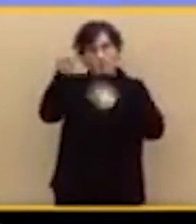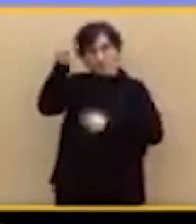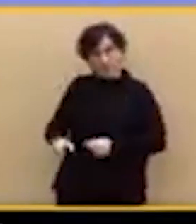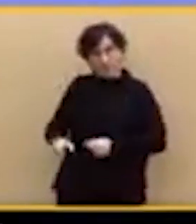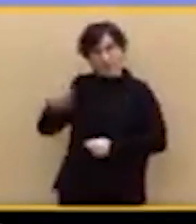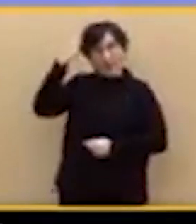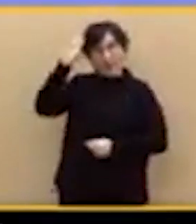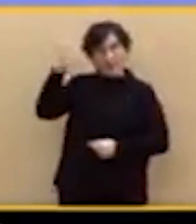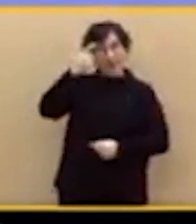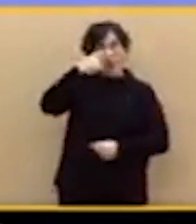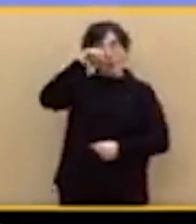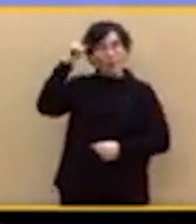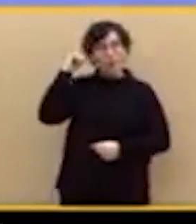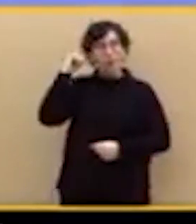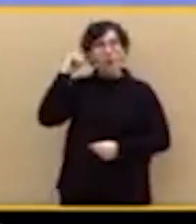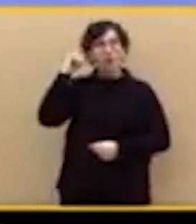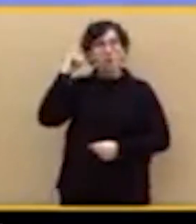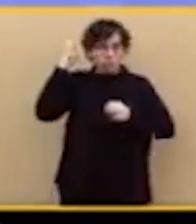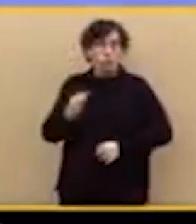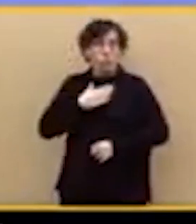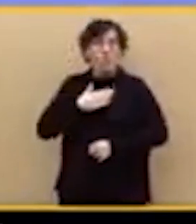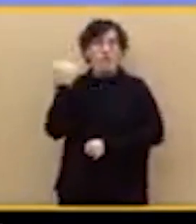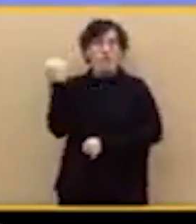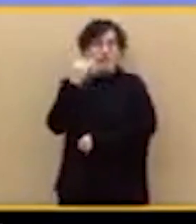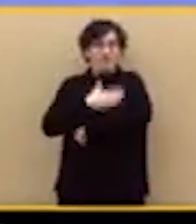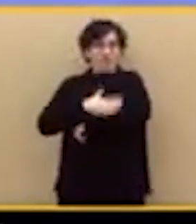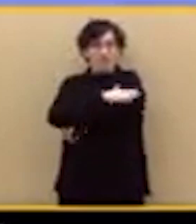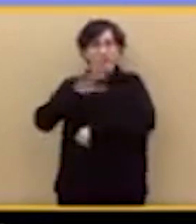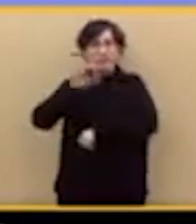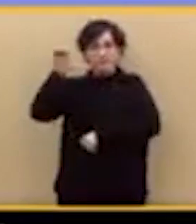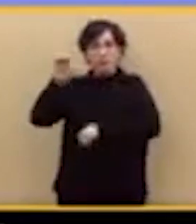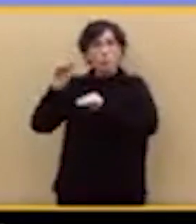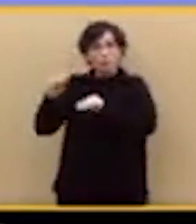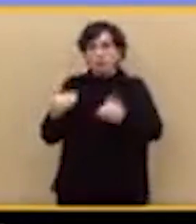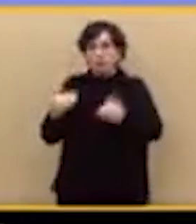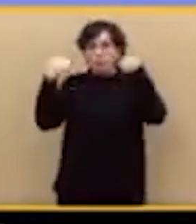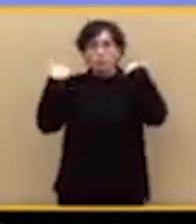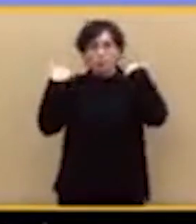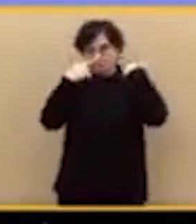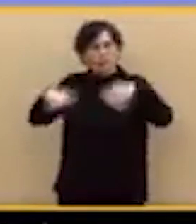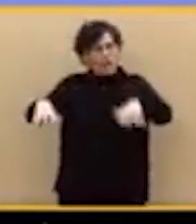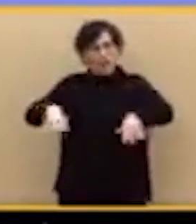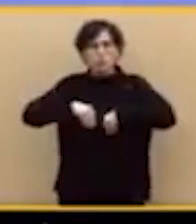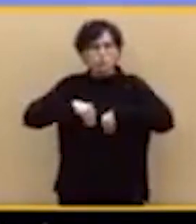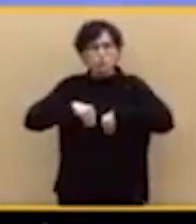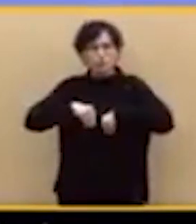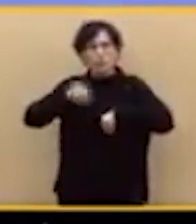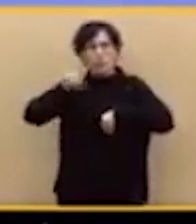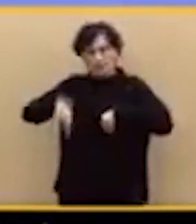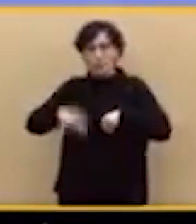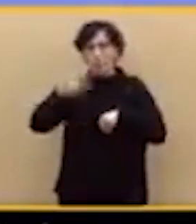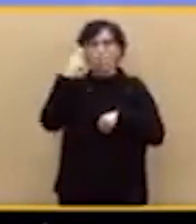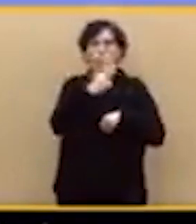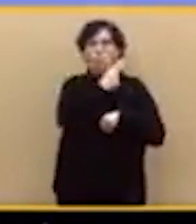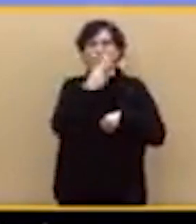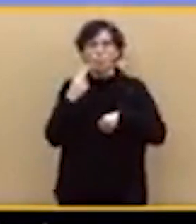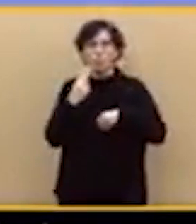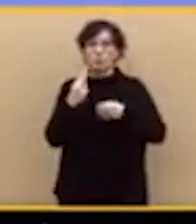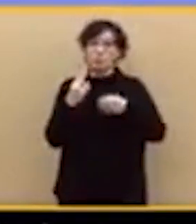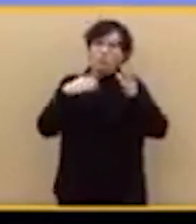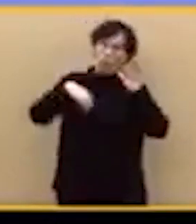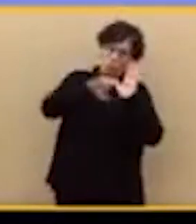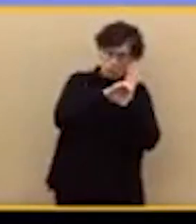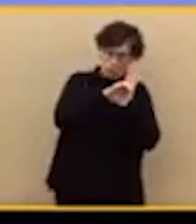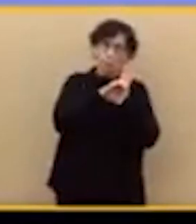asumió como jefe del Estado su responsabilidad y su compromiso con la Constitución